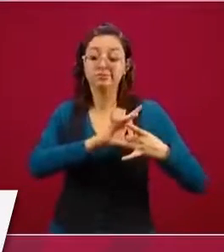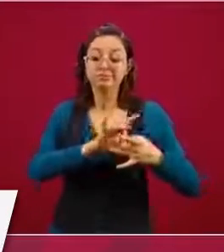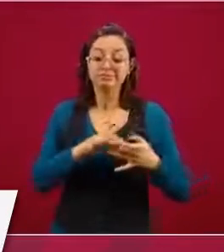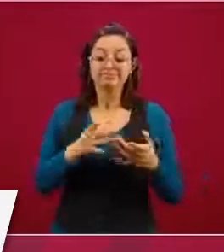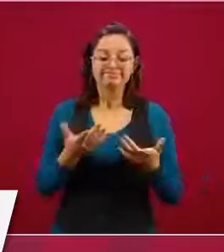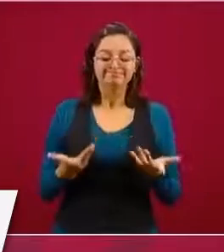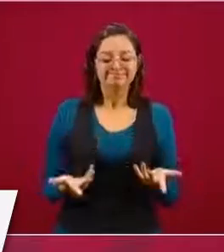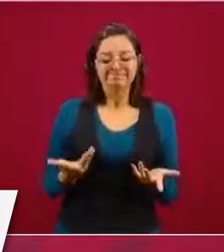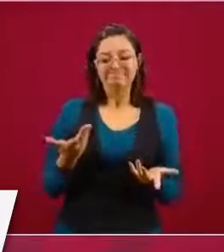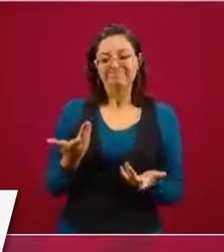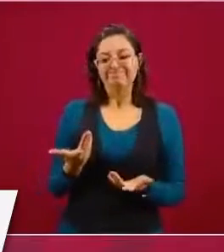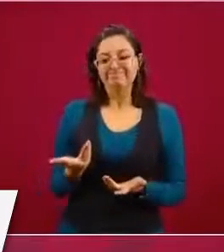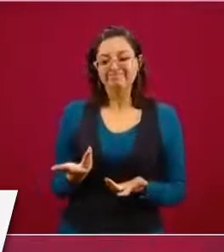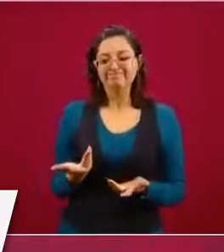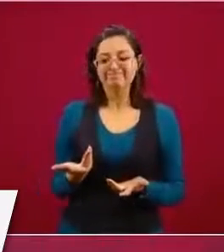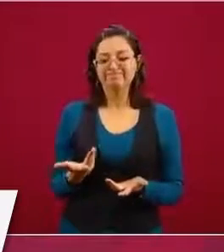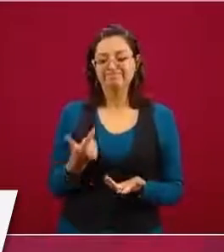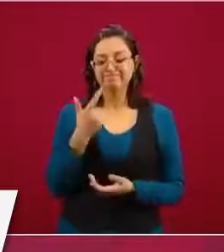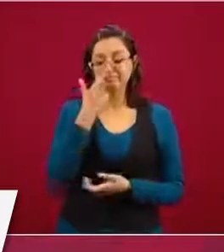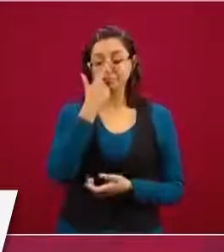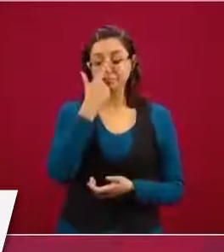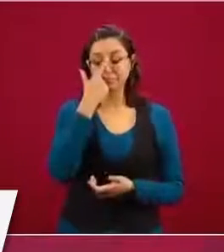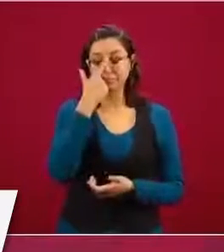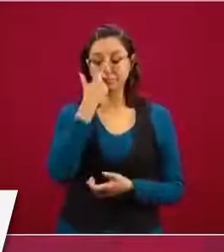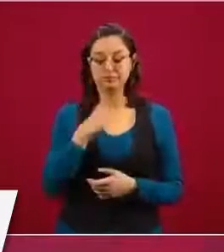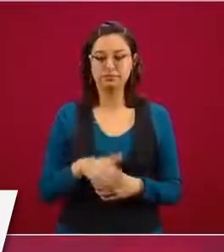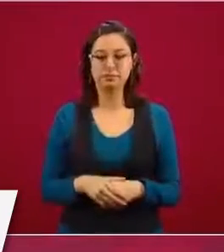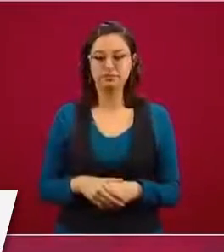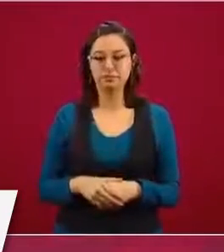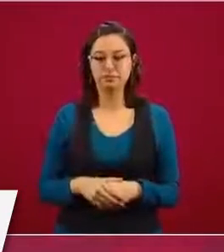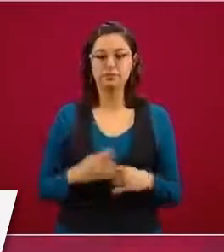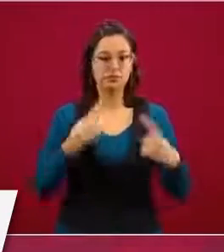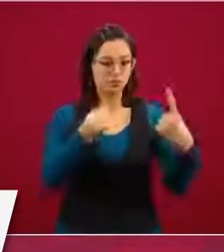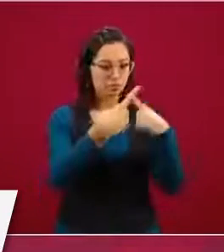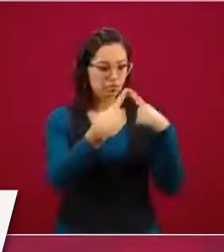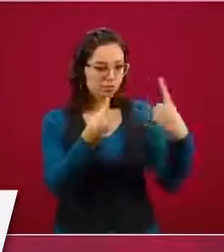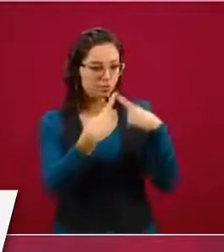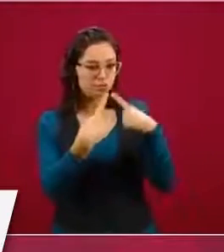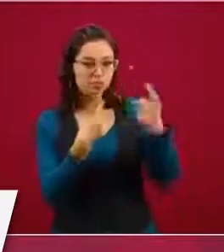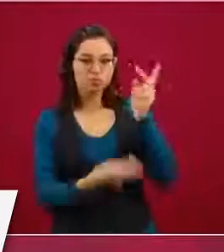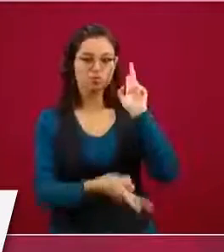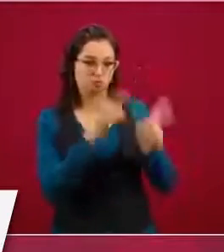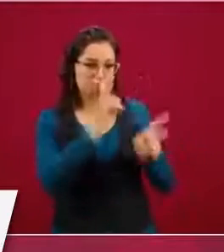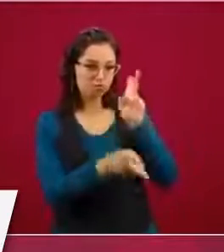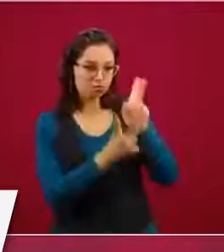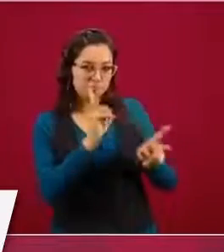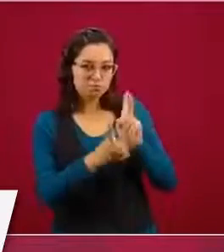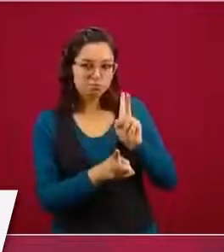se está trabajando de manera conjunta.